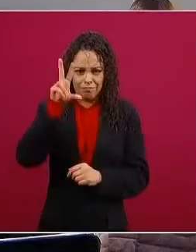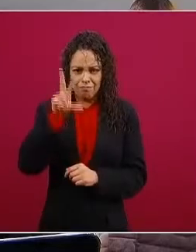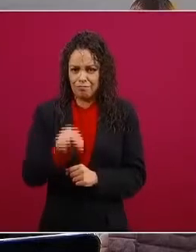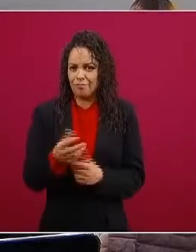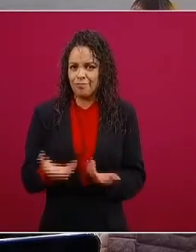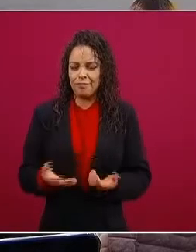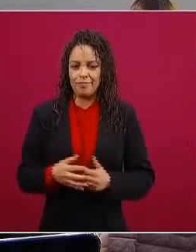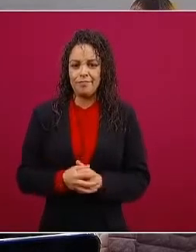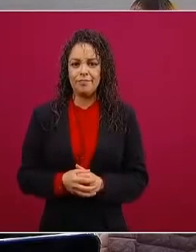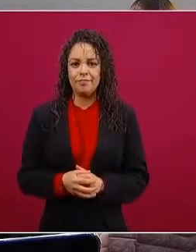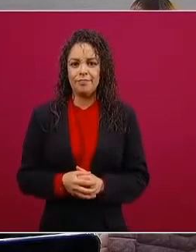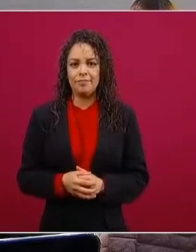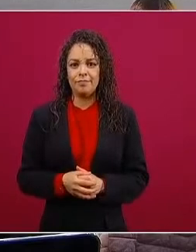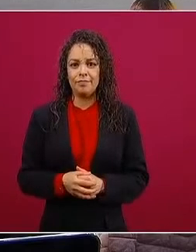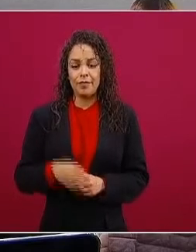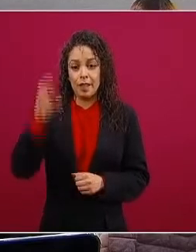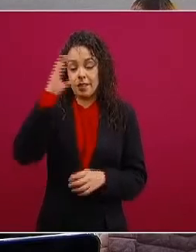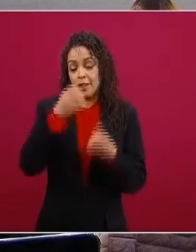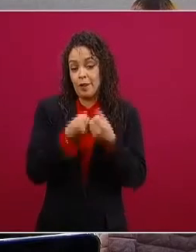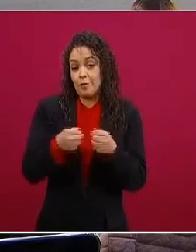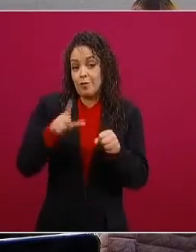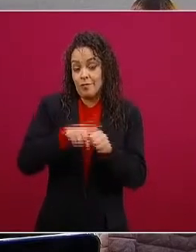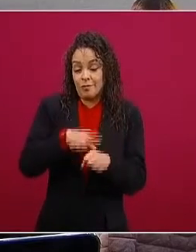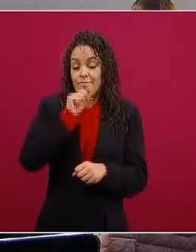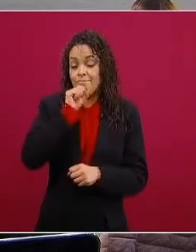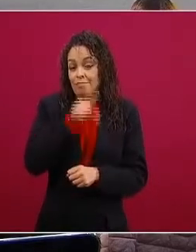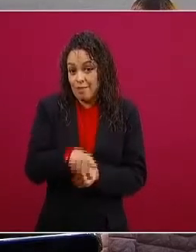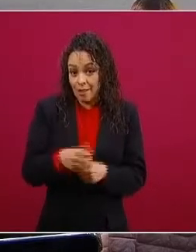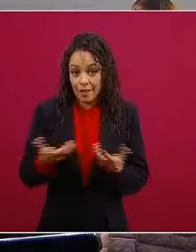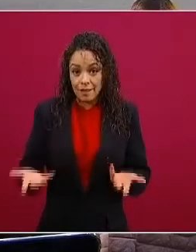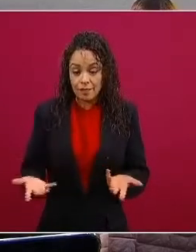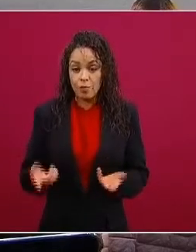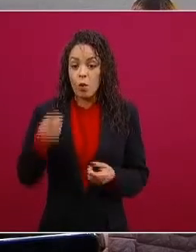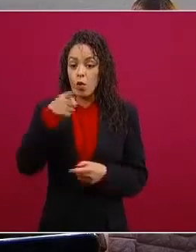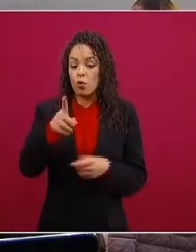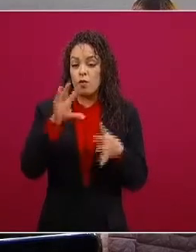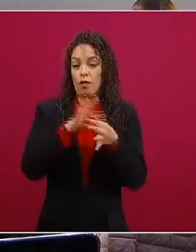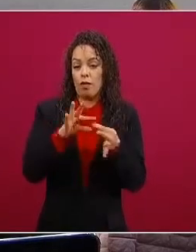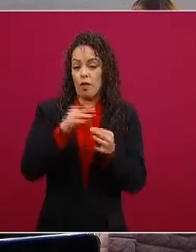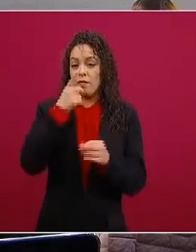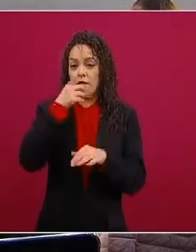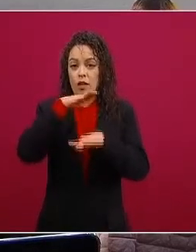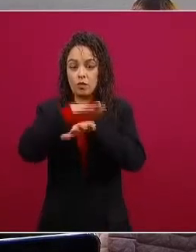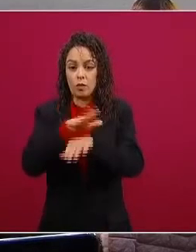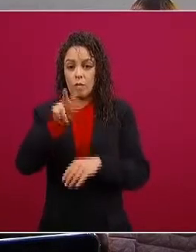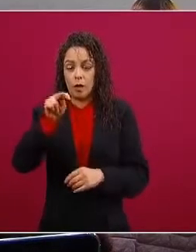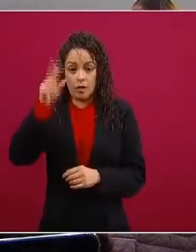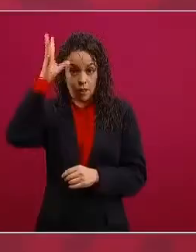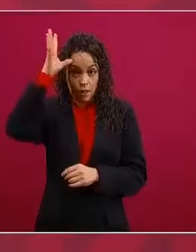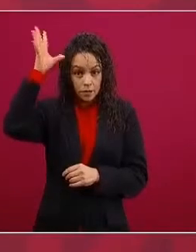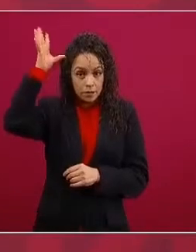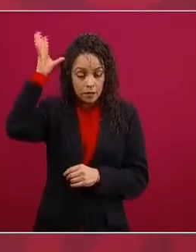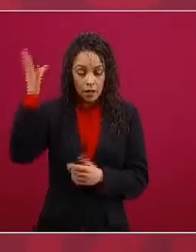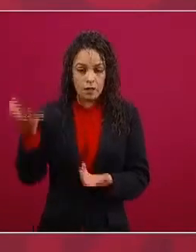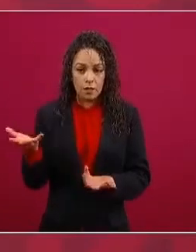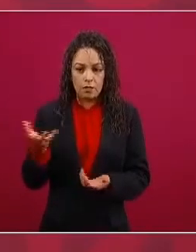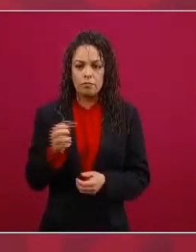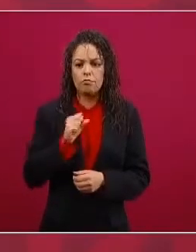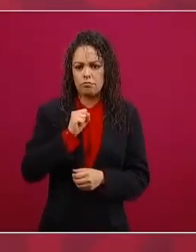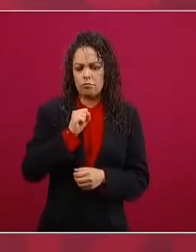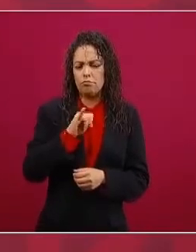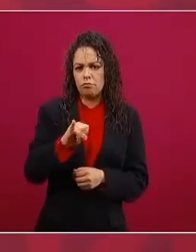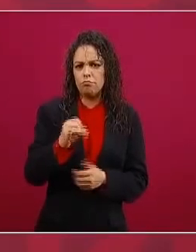acerca de lo que planteas de TV Azteca pues sí hicimos nosotros